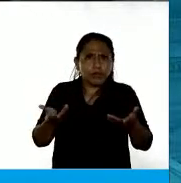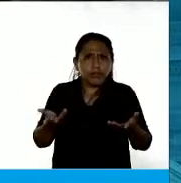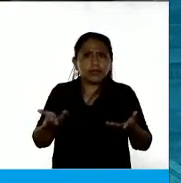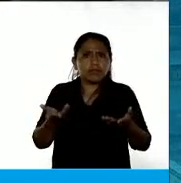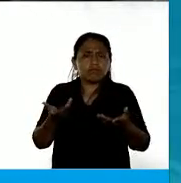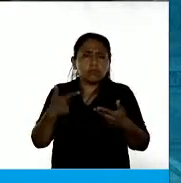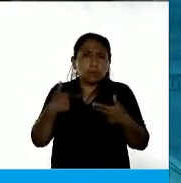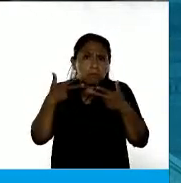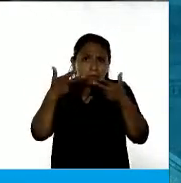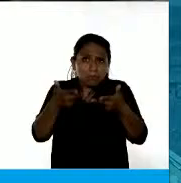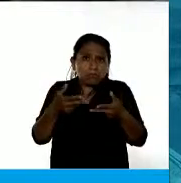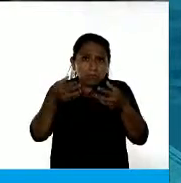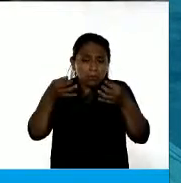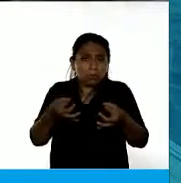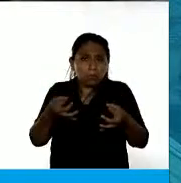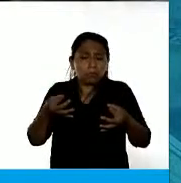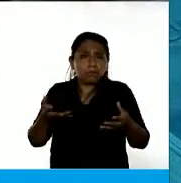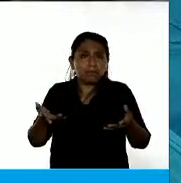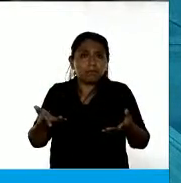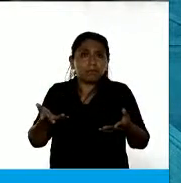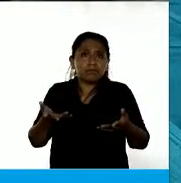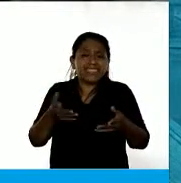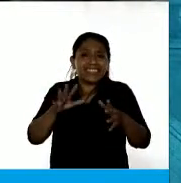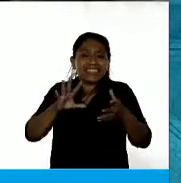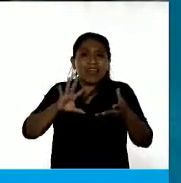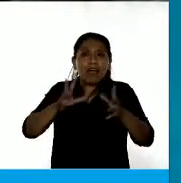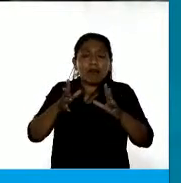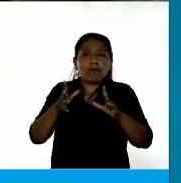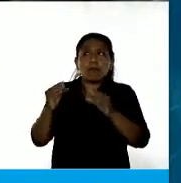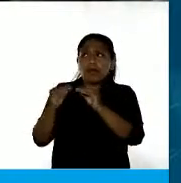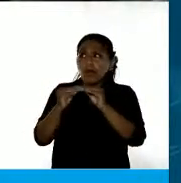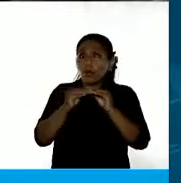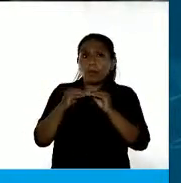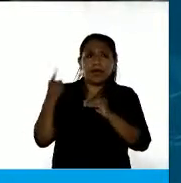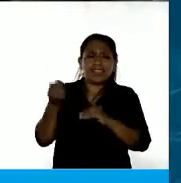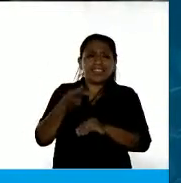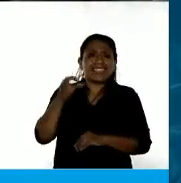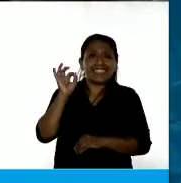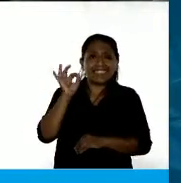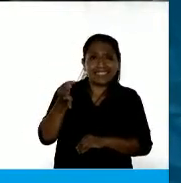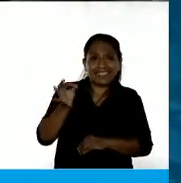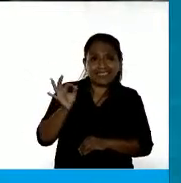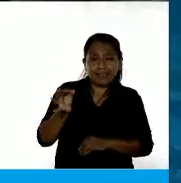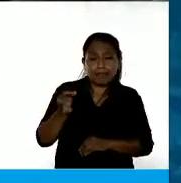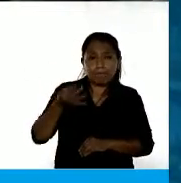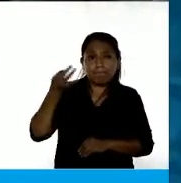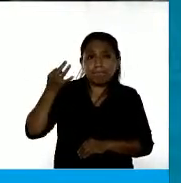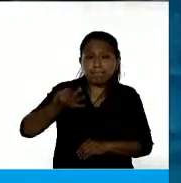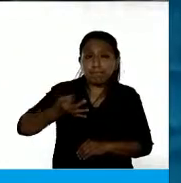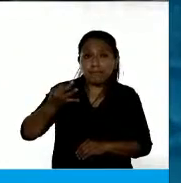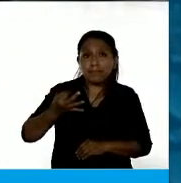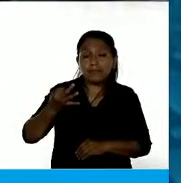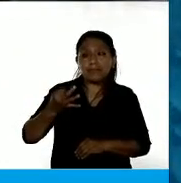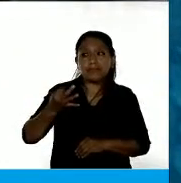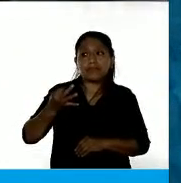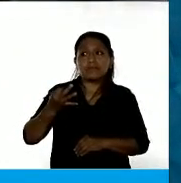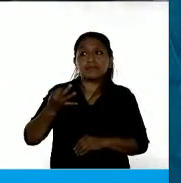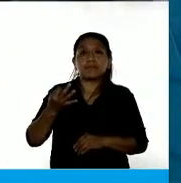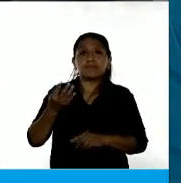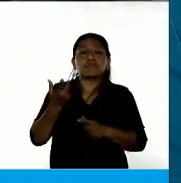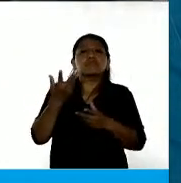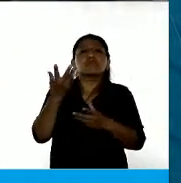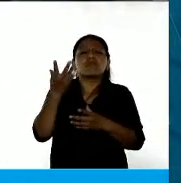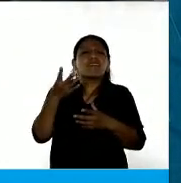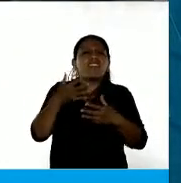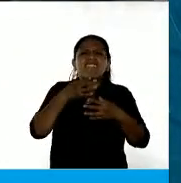asegurar que ese tipo de compañeras sabe muy bien cómo falla el